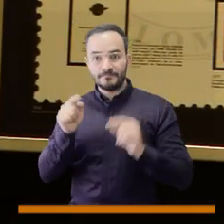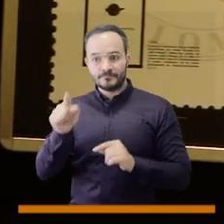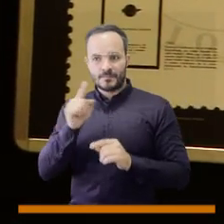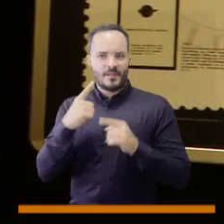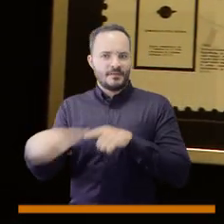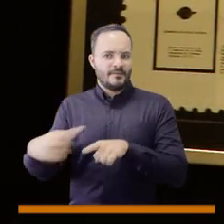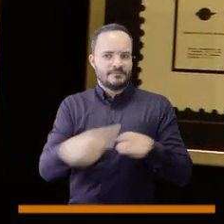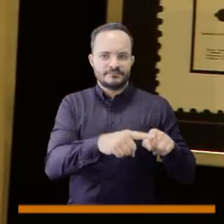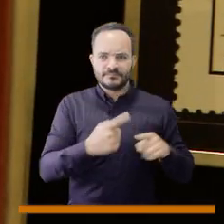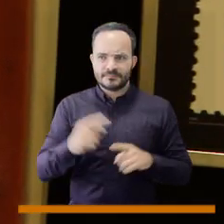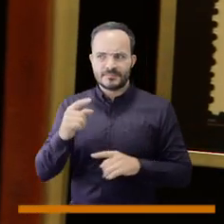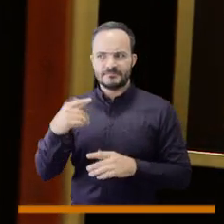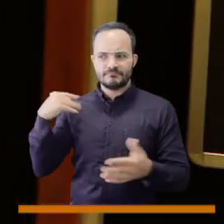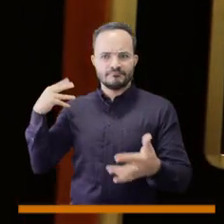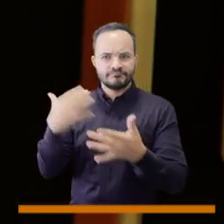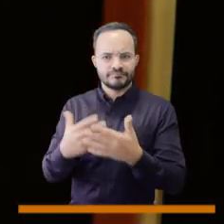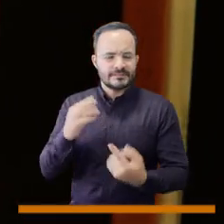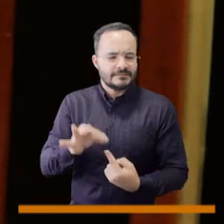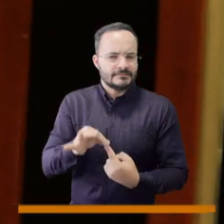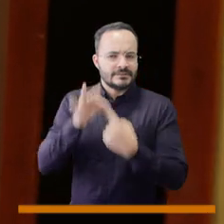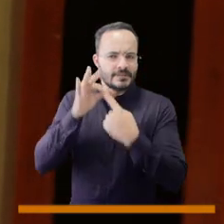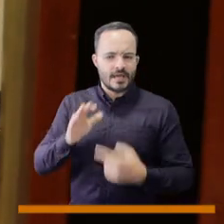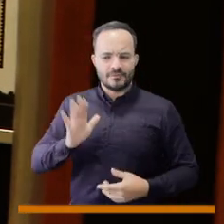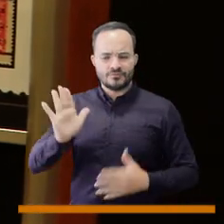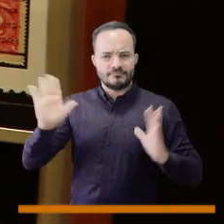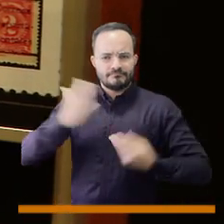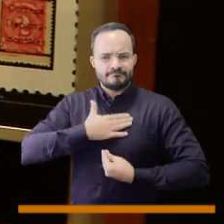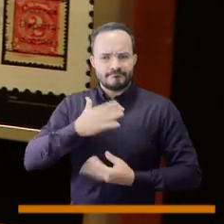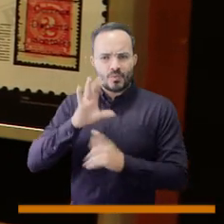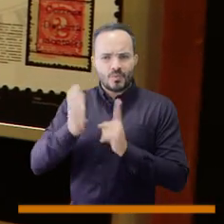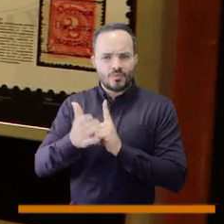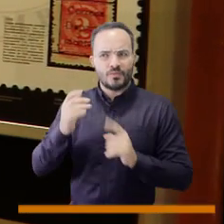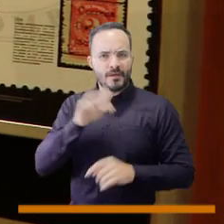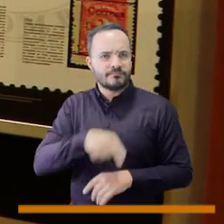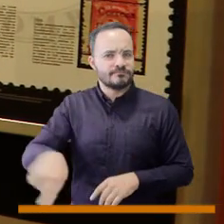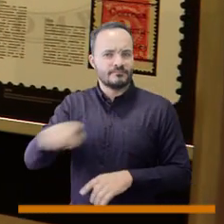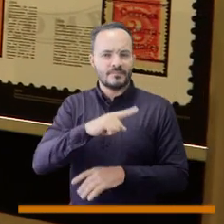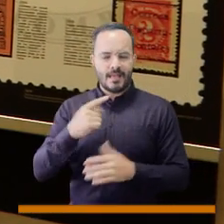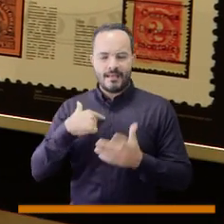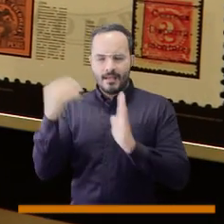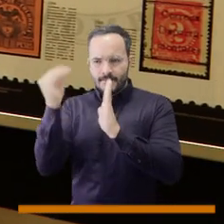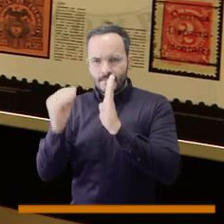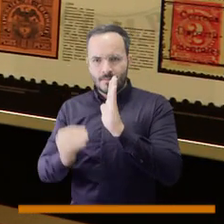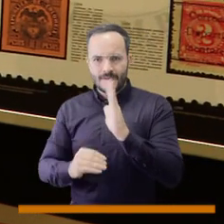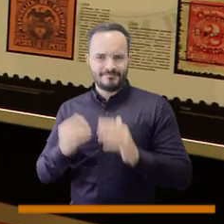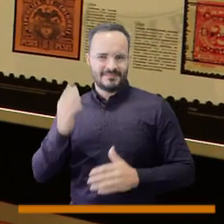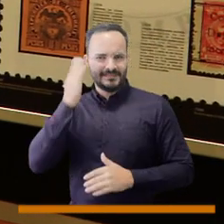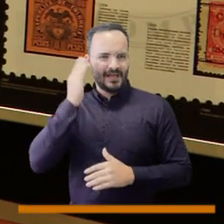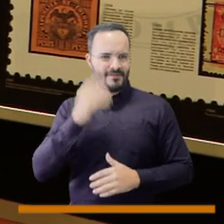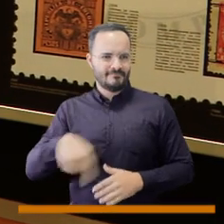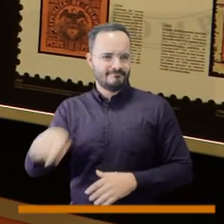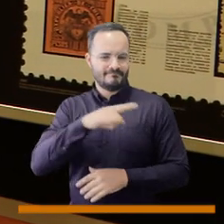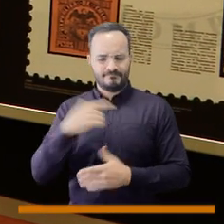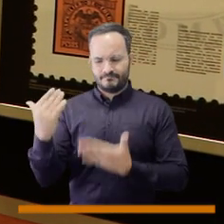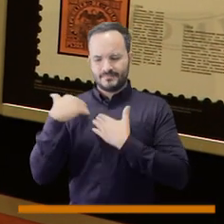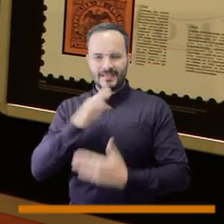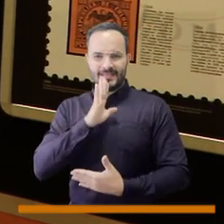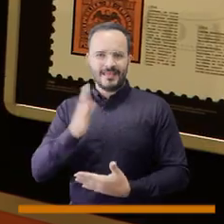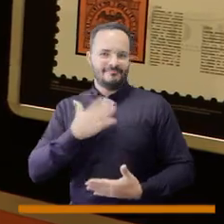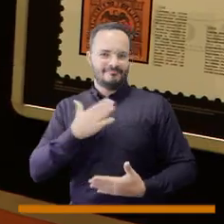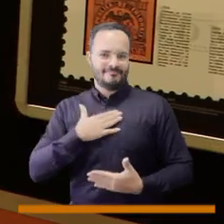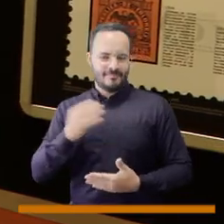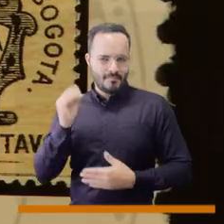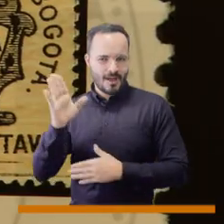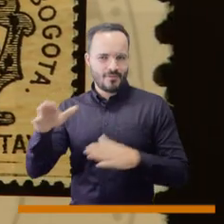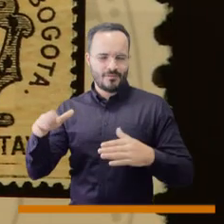y temas relacionados con el patrimonio y la cultura que es por lo que vela el banco en todo el país. Claudia,